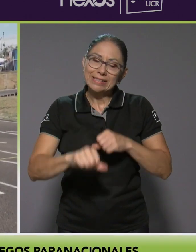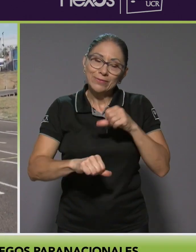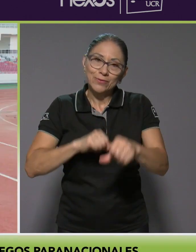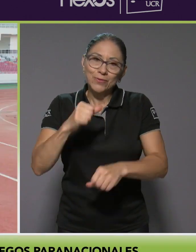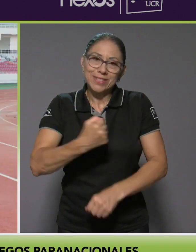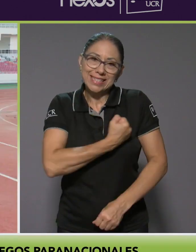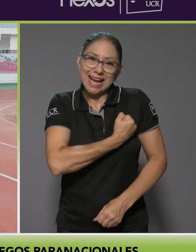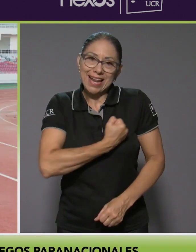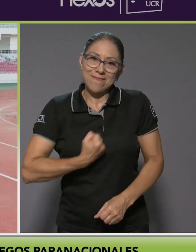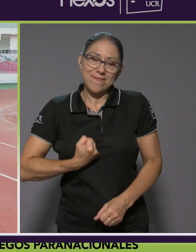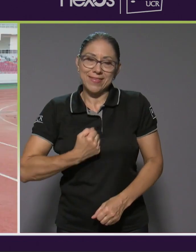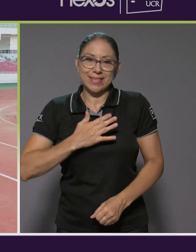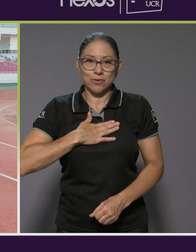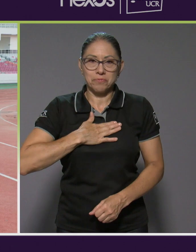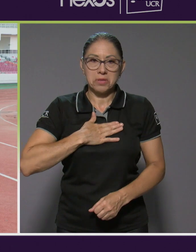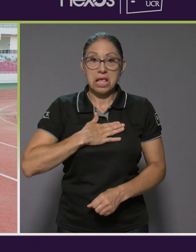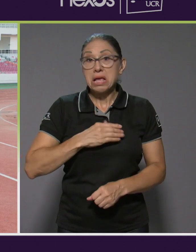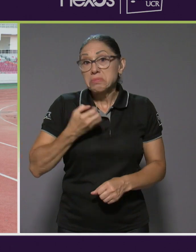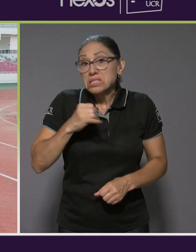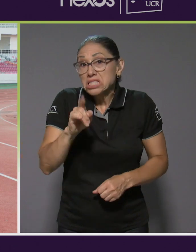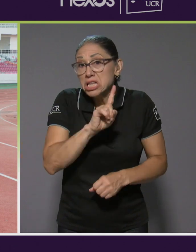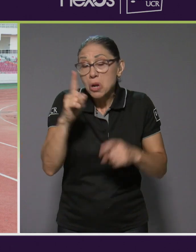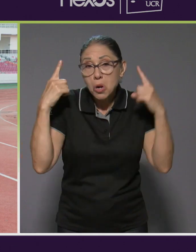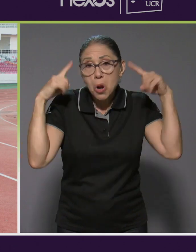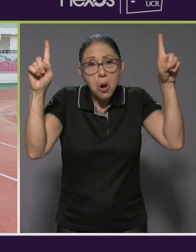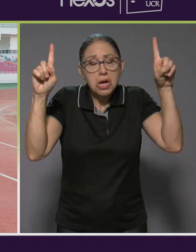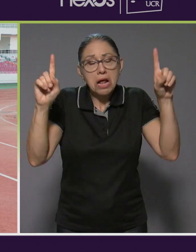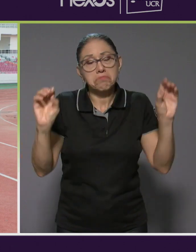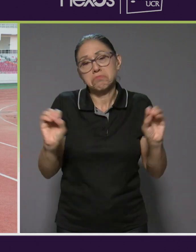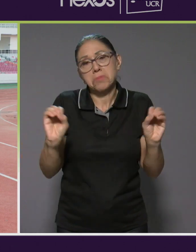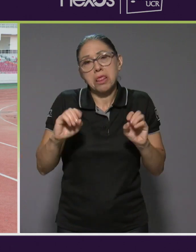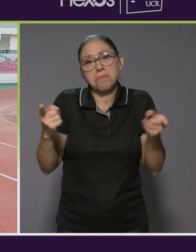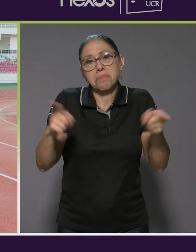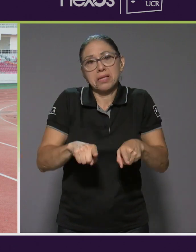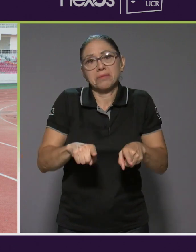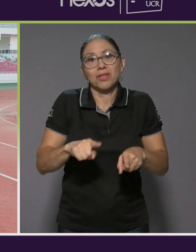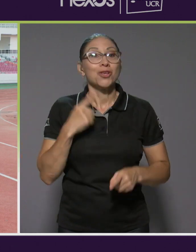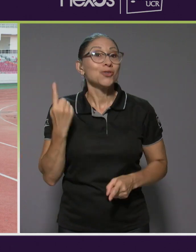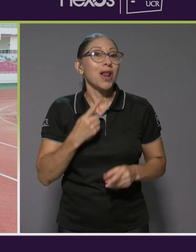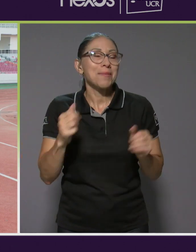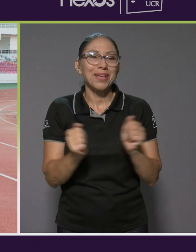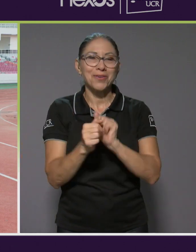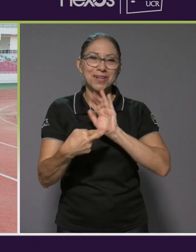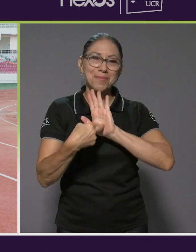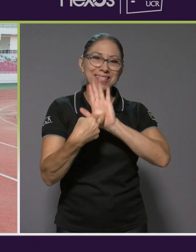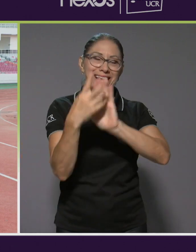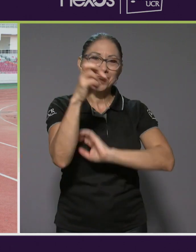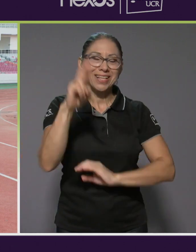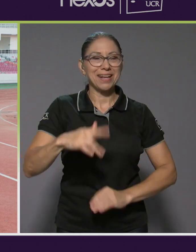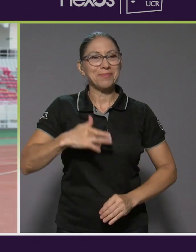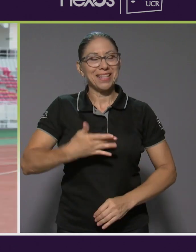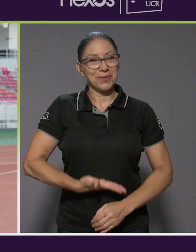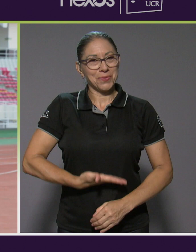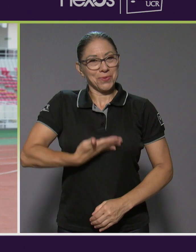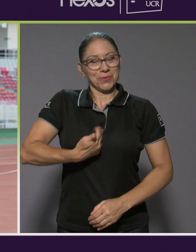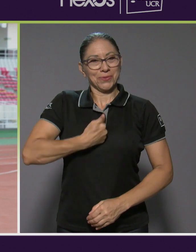dando. Pero si no se logra, pues no pasa mucho. Ya con el hecho de representar, ya estoy completamente orgulloso de mí.